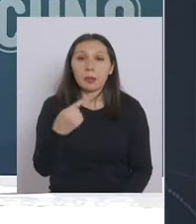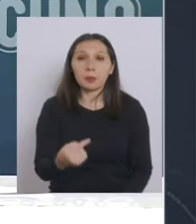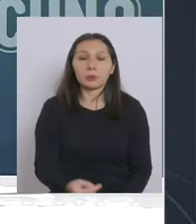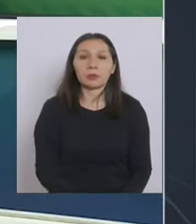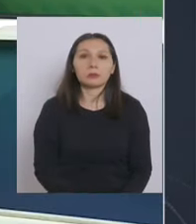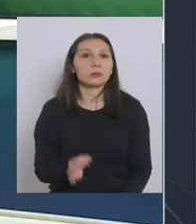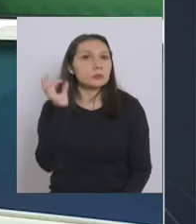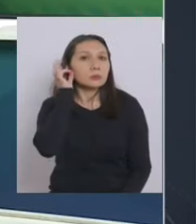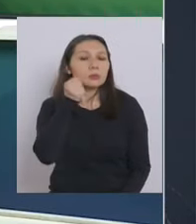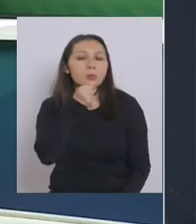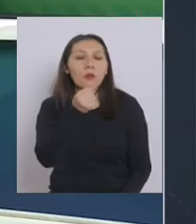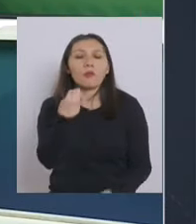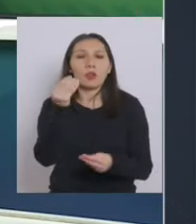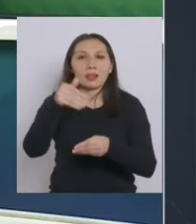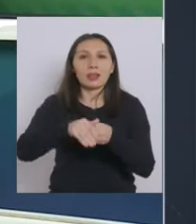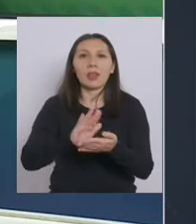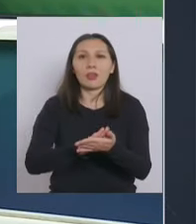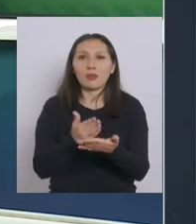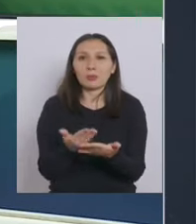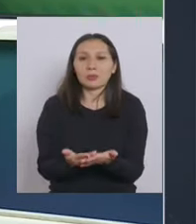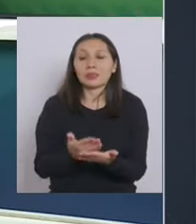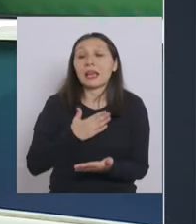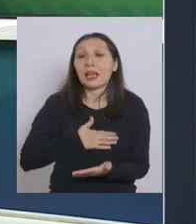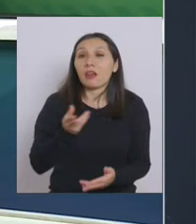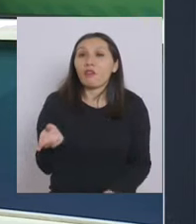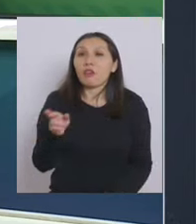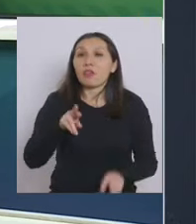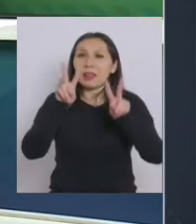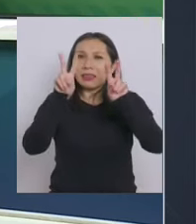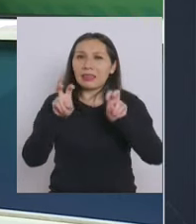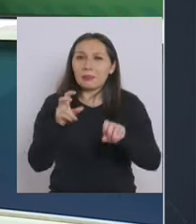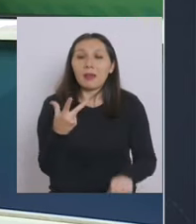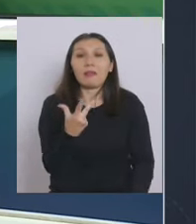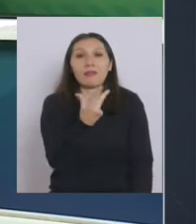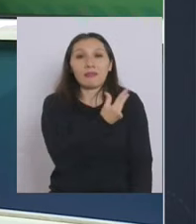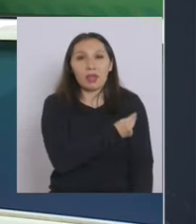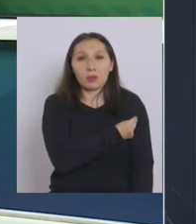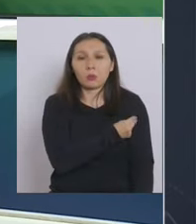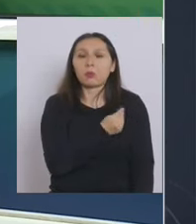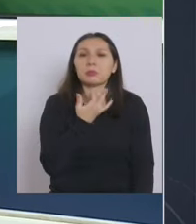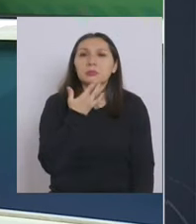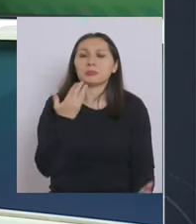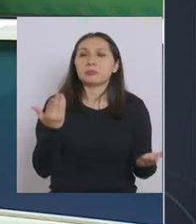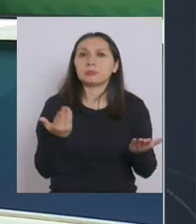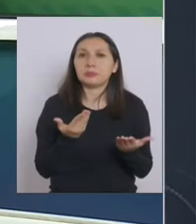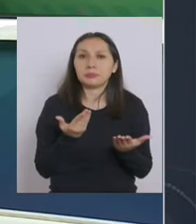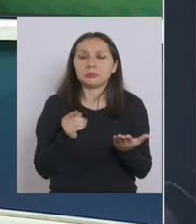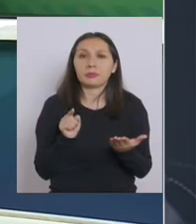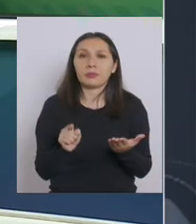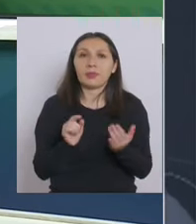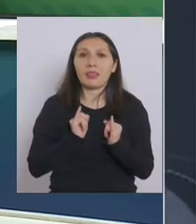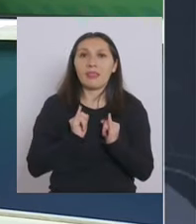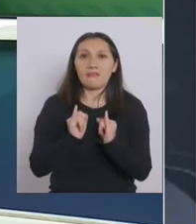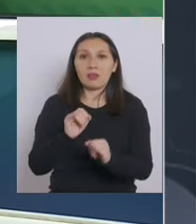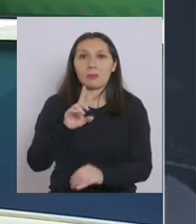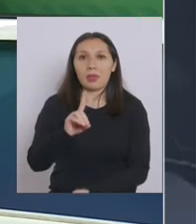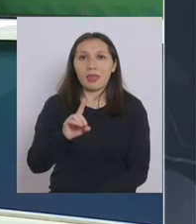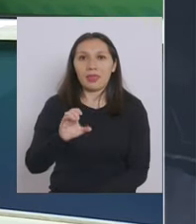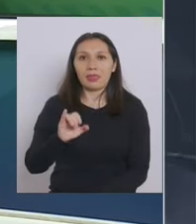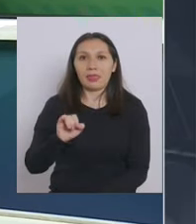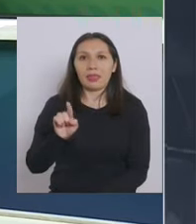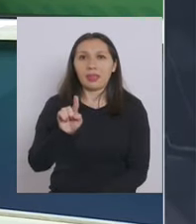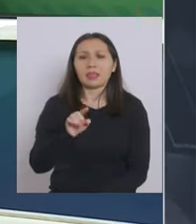si como están muy buenas tardes quería volver al tema de las vacunas esto porque en el informe del DEIS